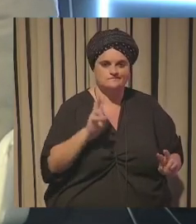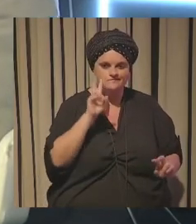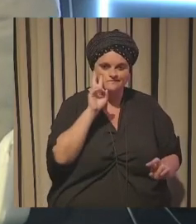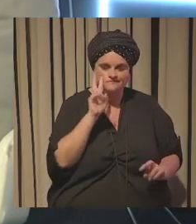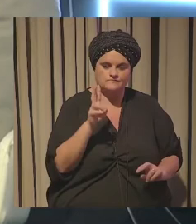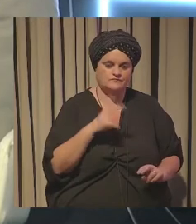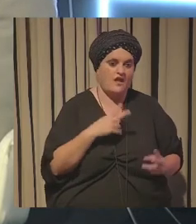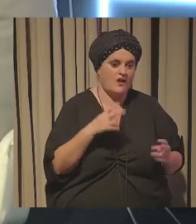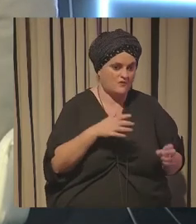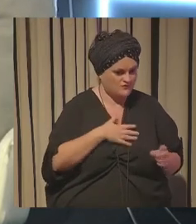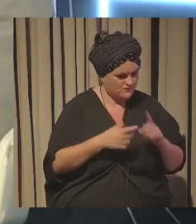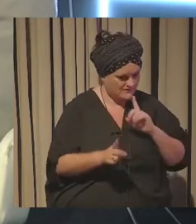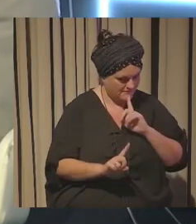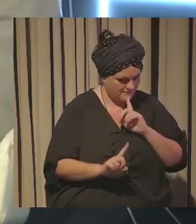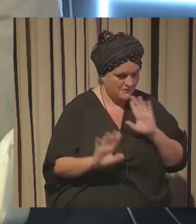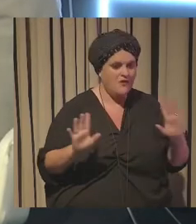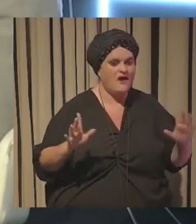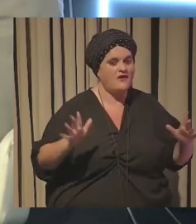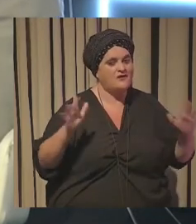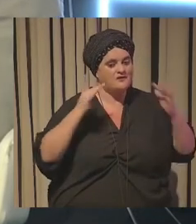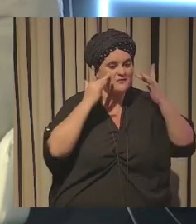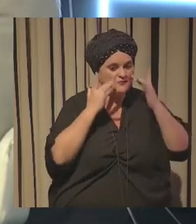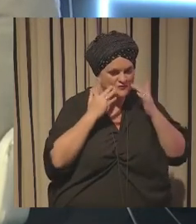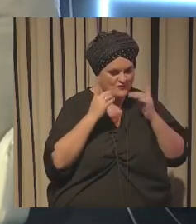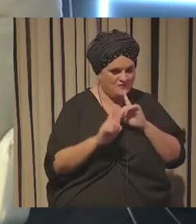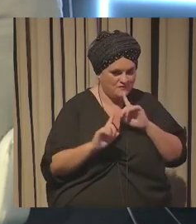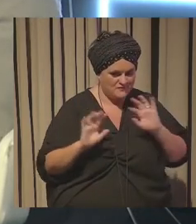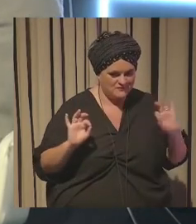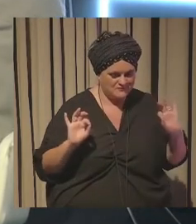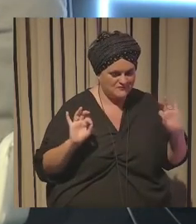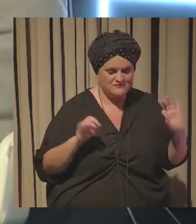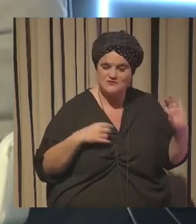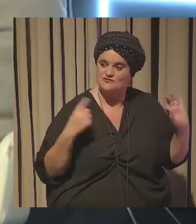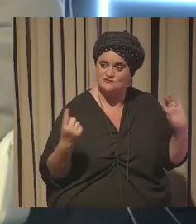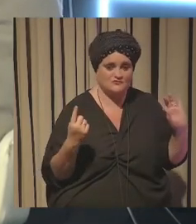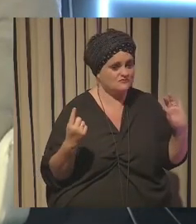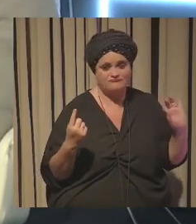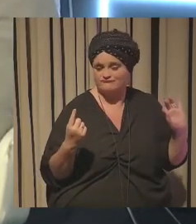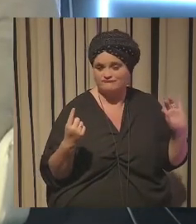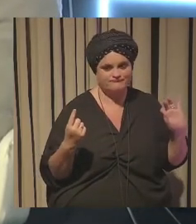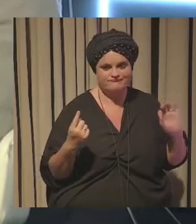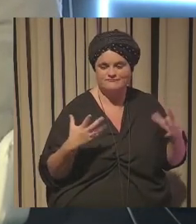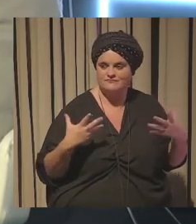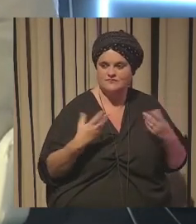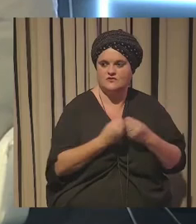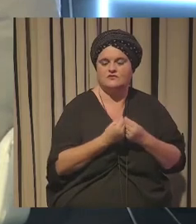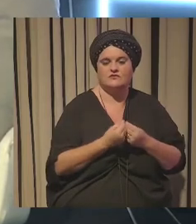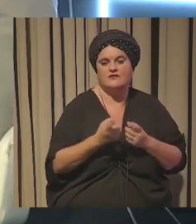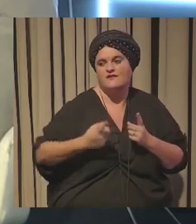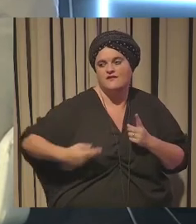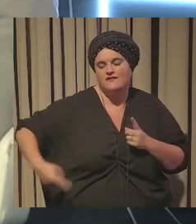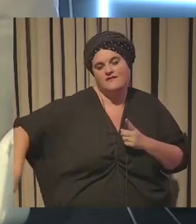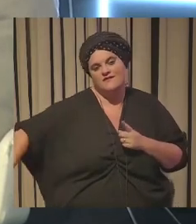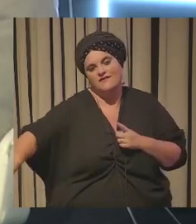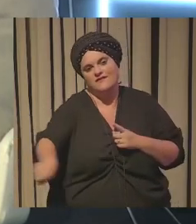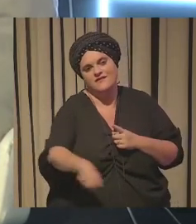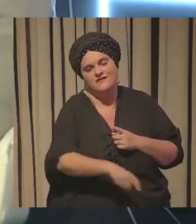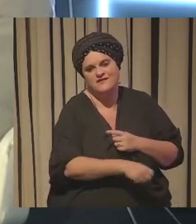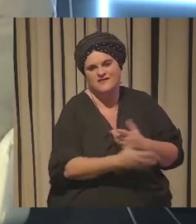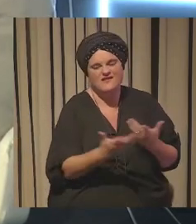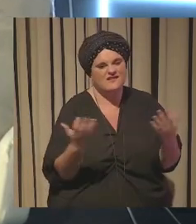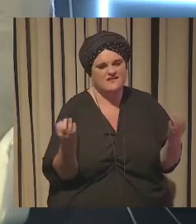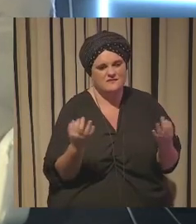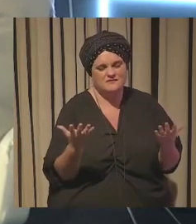muy debiluado que seamos subrayo por muy debiluado que seamos no estamos solos entonces miremos qué está sucediendo por ahí empezamos